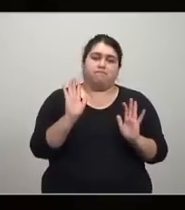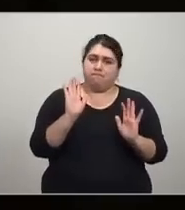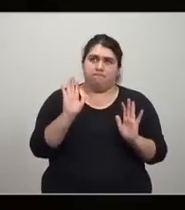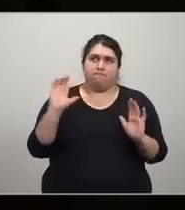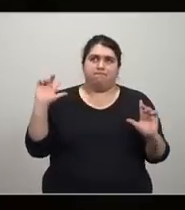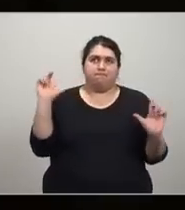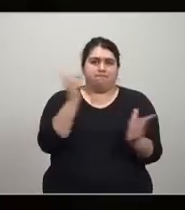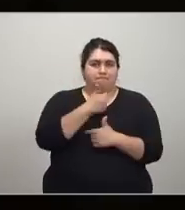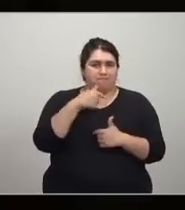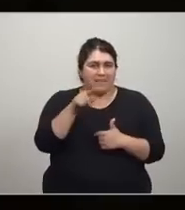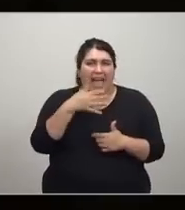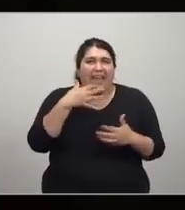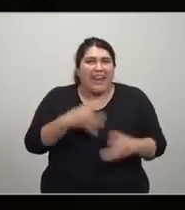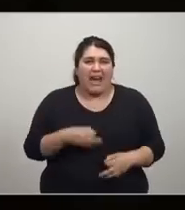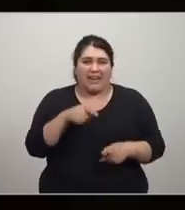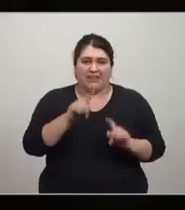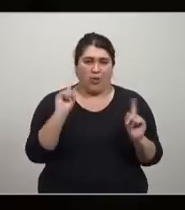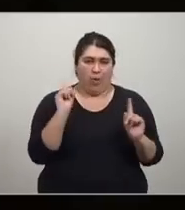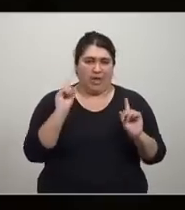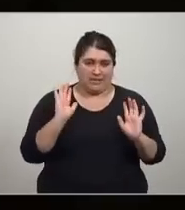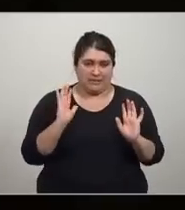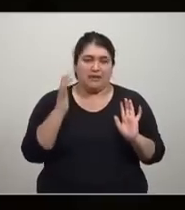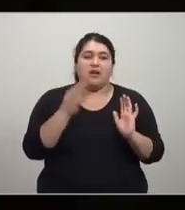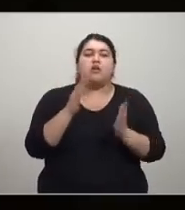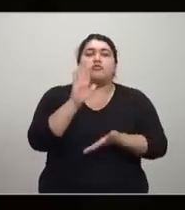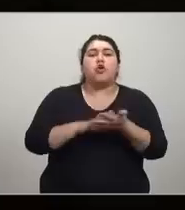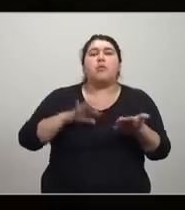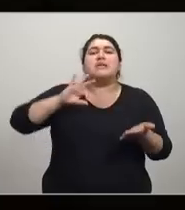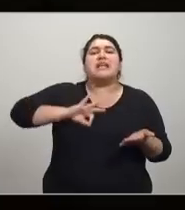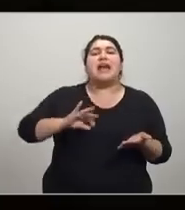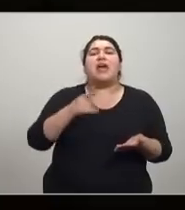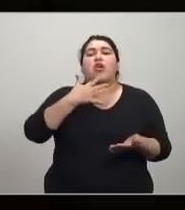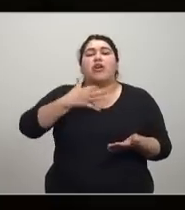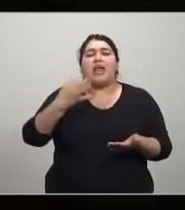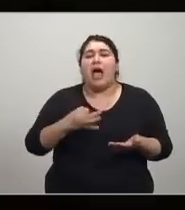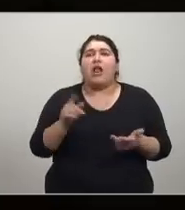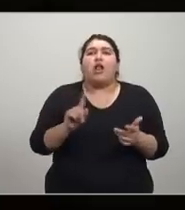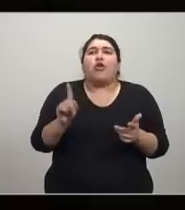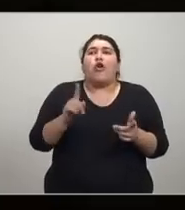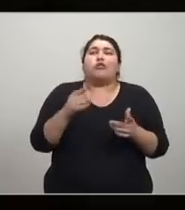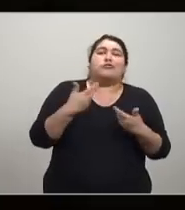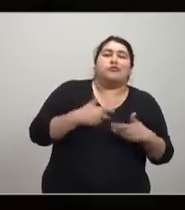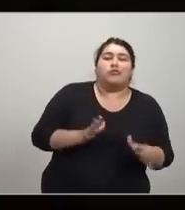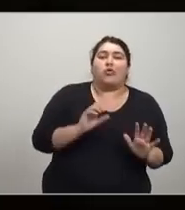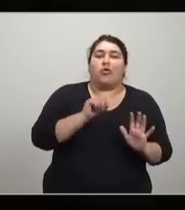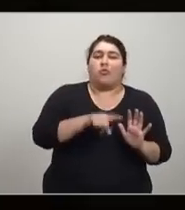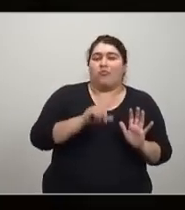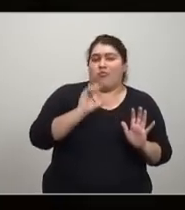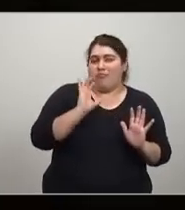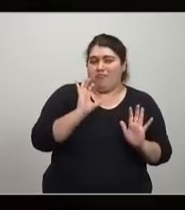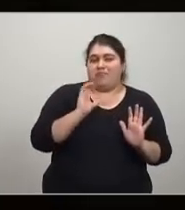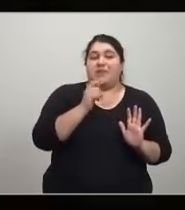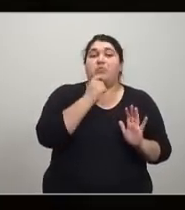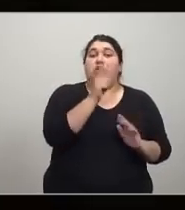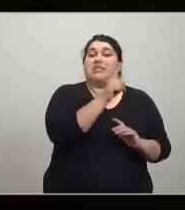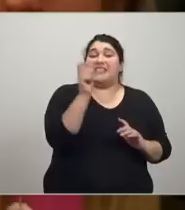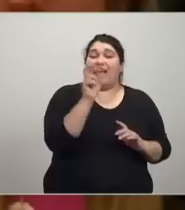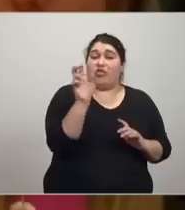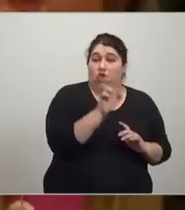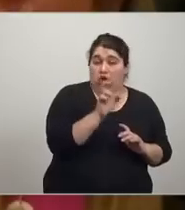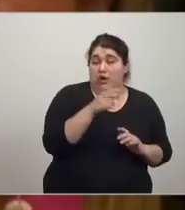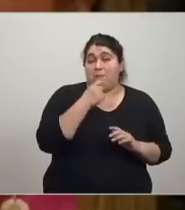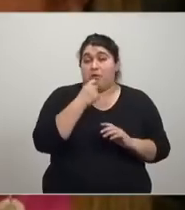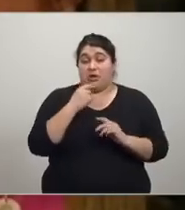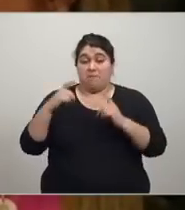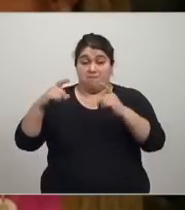irreal. Esto nos dice, esto está en función del salario real, no del salario corriente. Si ustedes ganan 100 dólares y la caja de alfajores